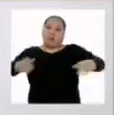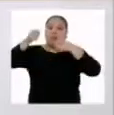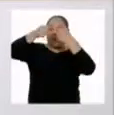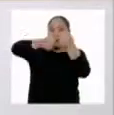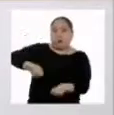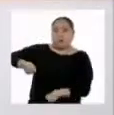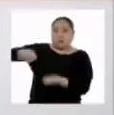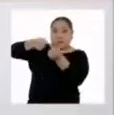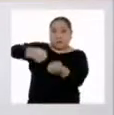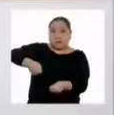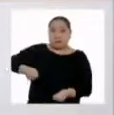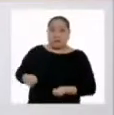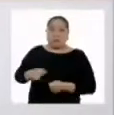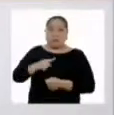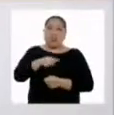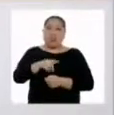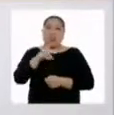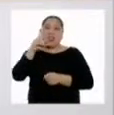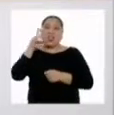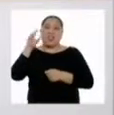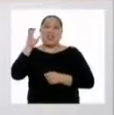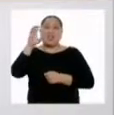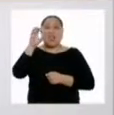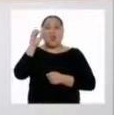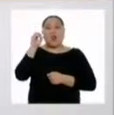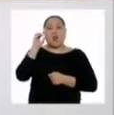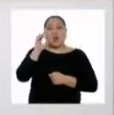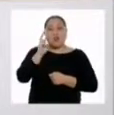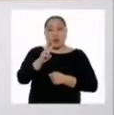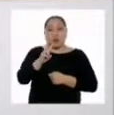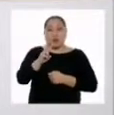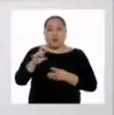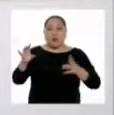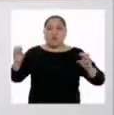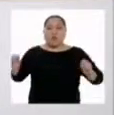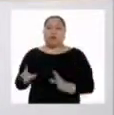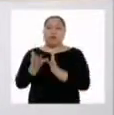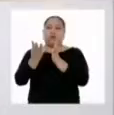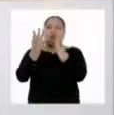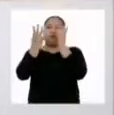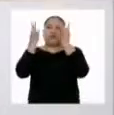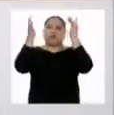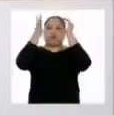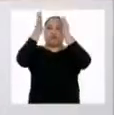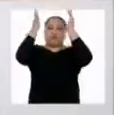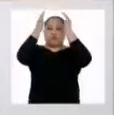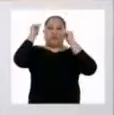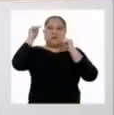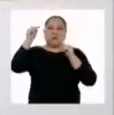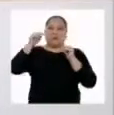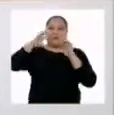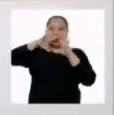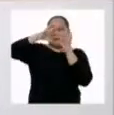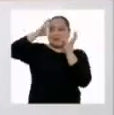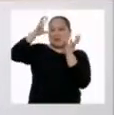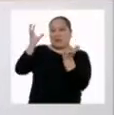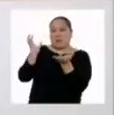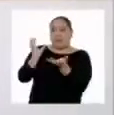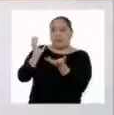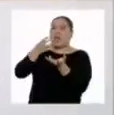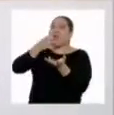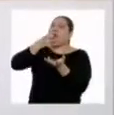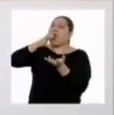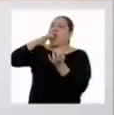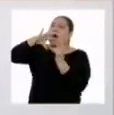la agricultura, todo el dióxido de carbono que almacenan se libera al aire. Esto provoca que el planeta se caliente,